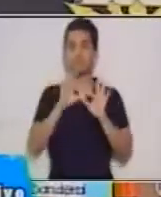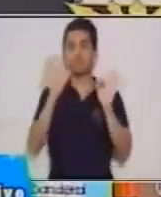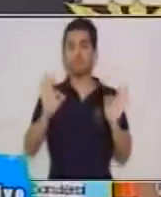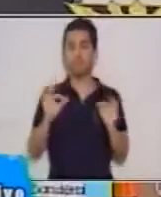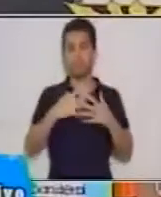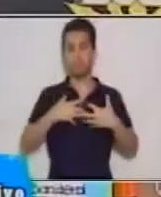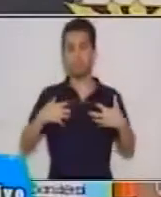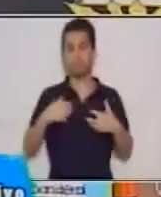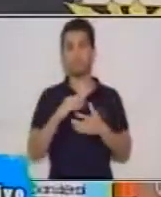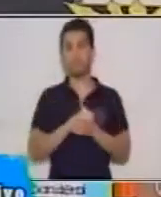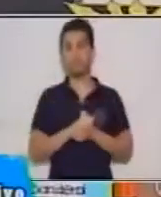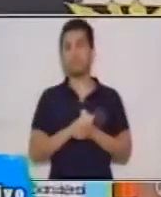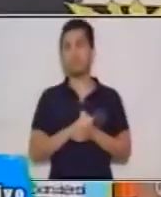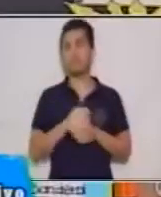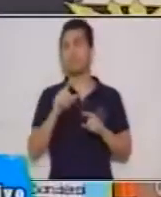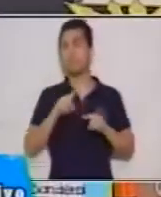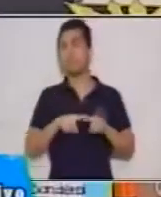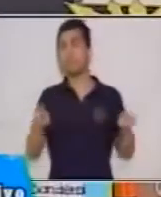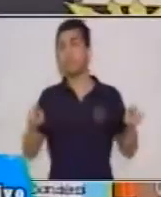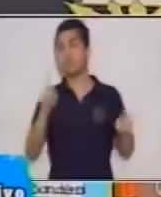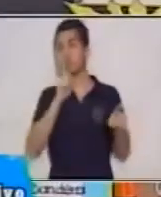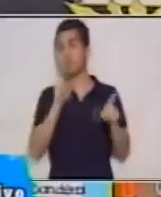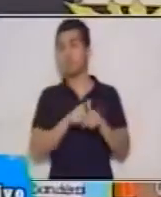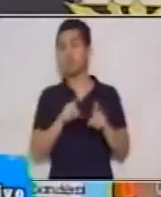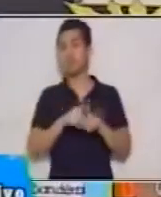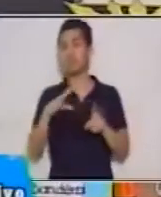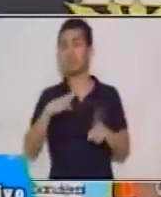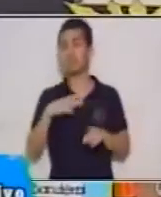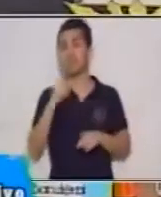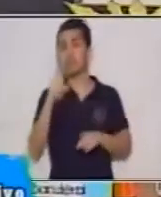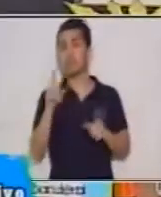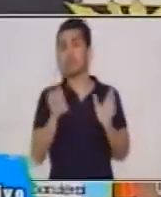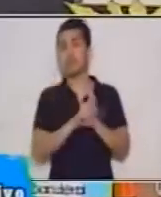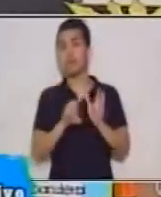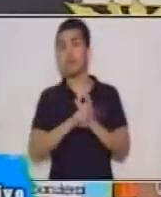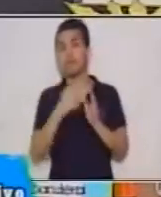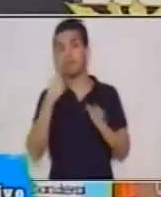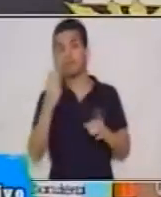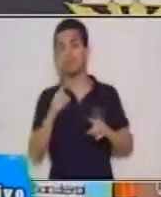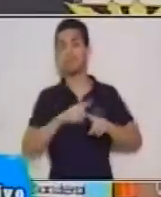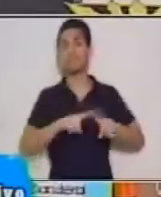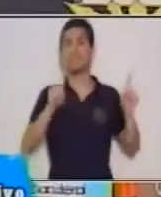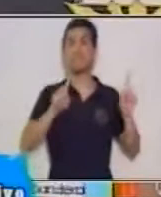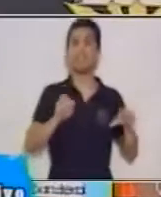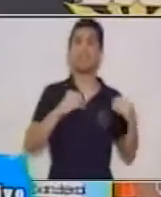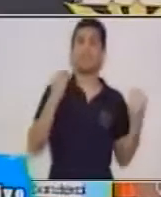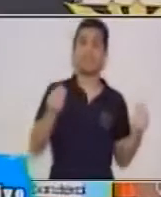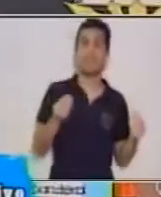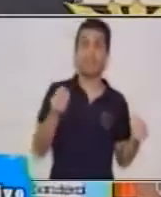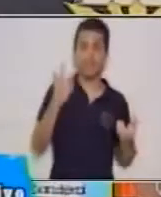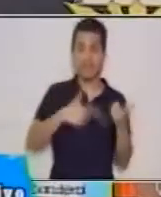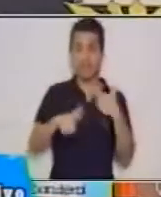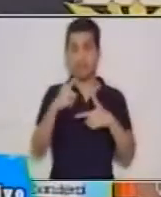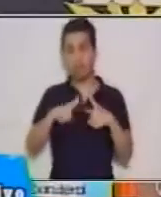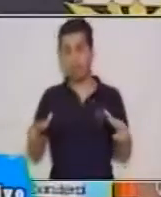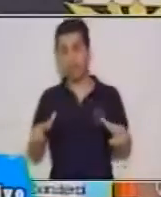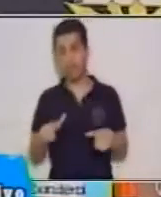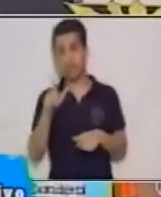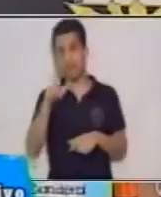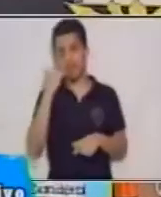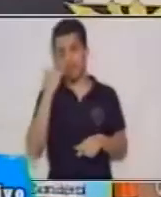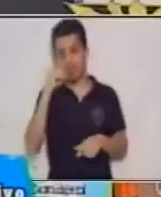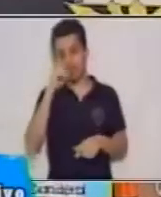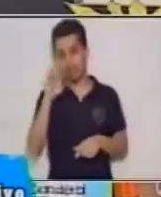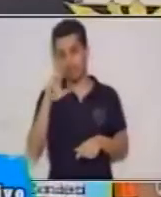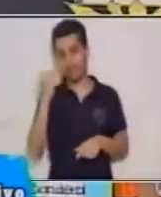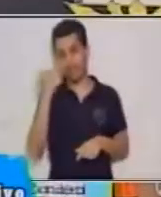científico, pero vamos a tener un ejemplo de la diferencia entre lenguaje literario y